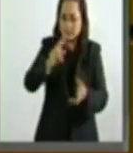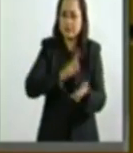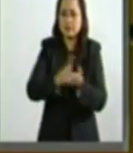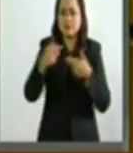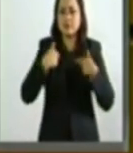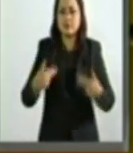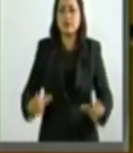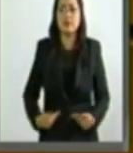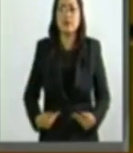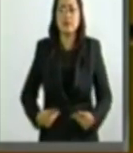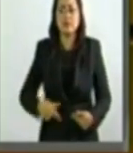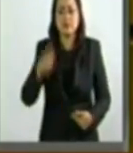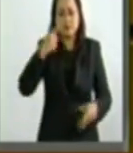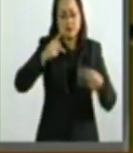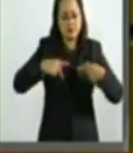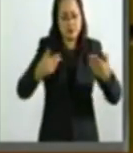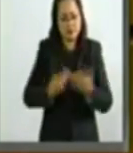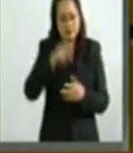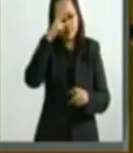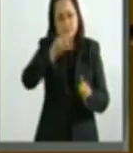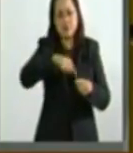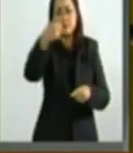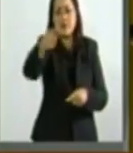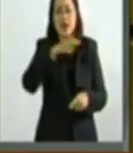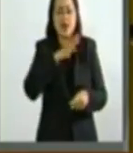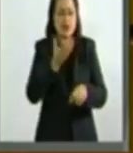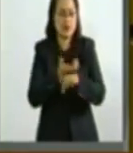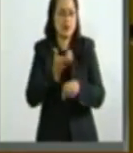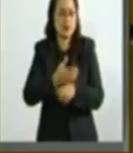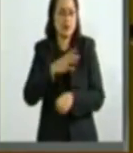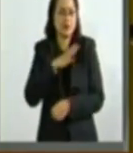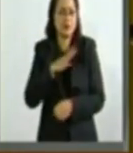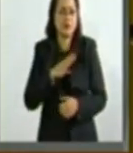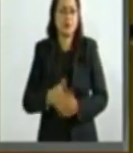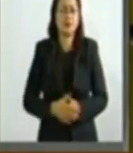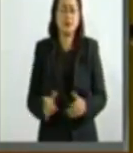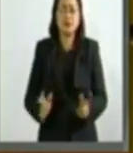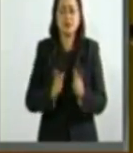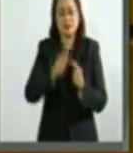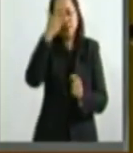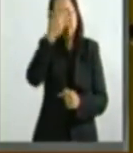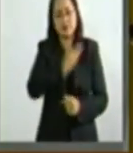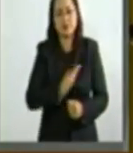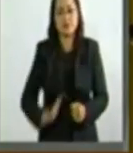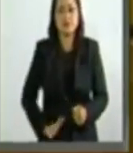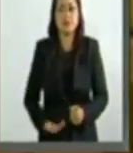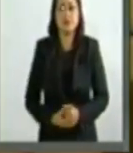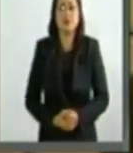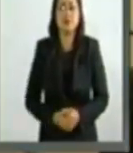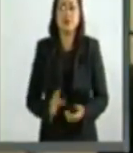derechos humanos de nuestros migrantes en los Estados Unidos. ¿Es cuánto, señor presidente? Muchas gracias.